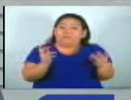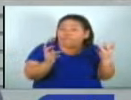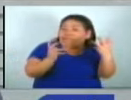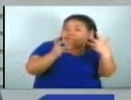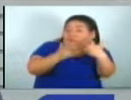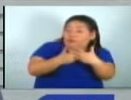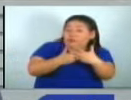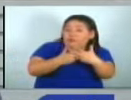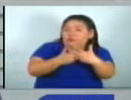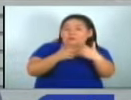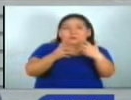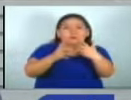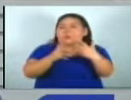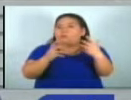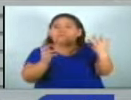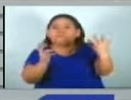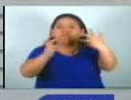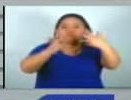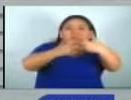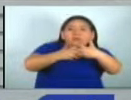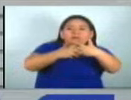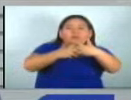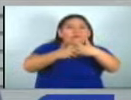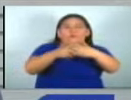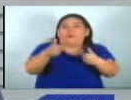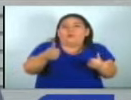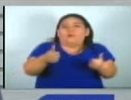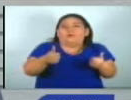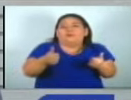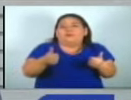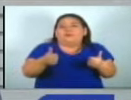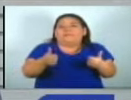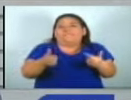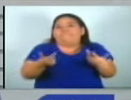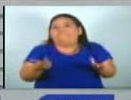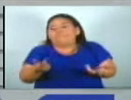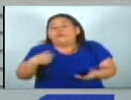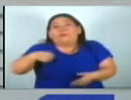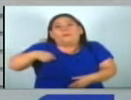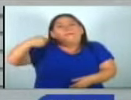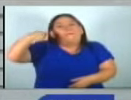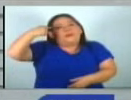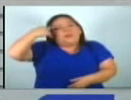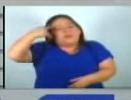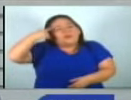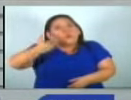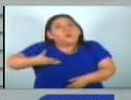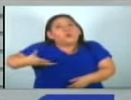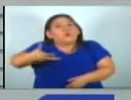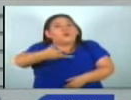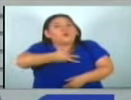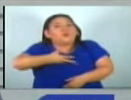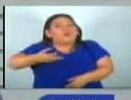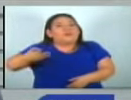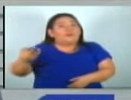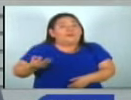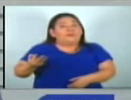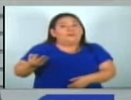mercado Entonces realmente consideramos que por lo menos tendría que ser